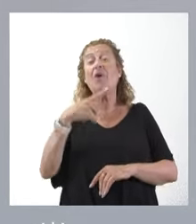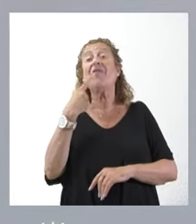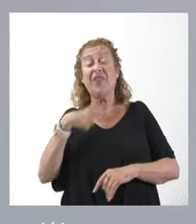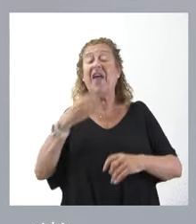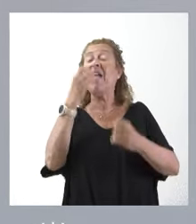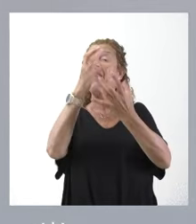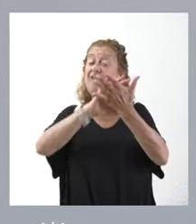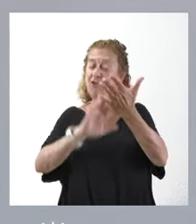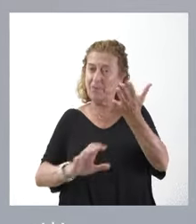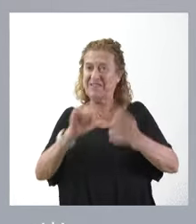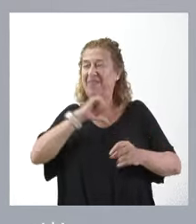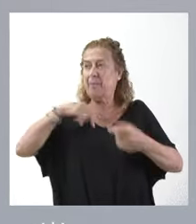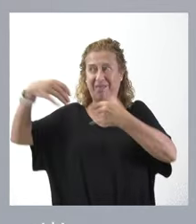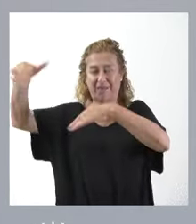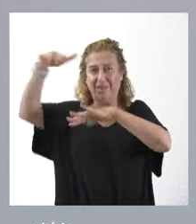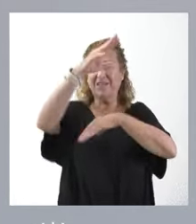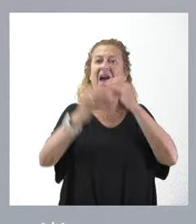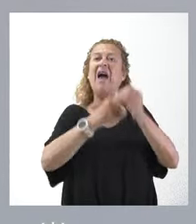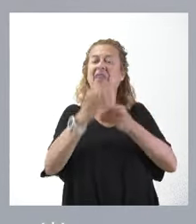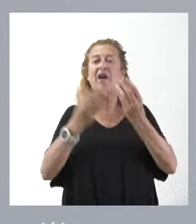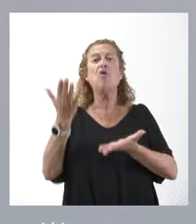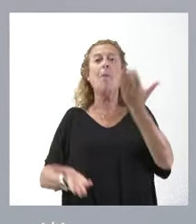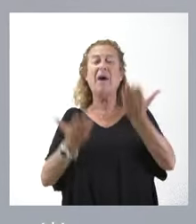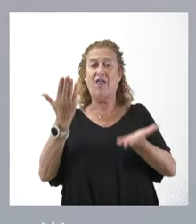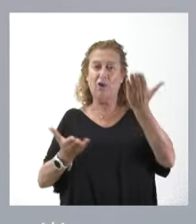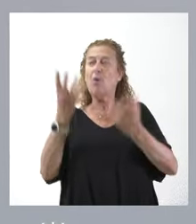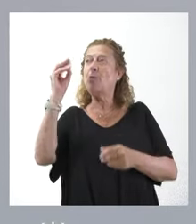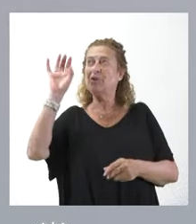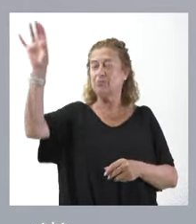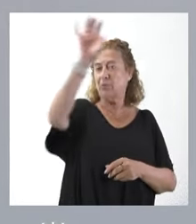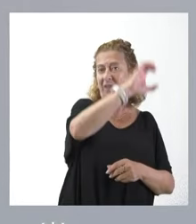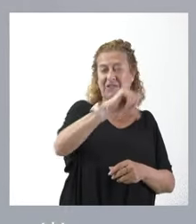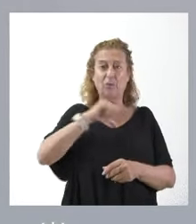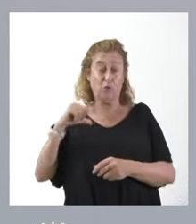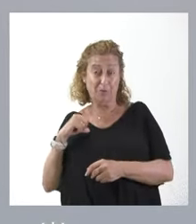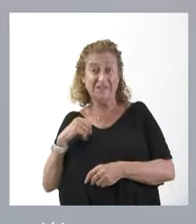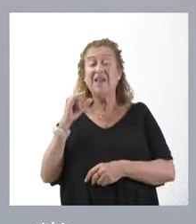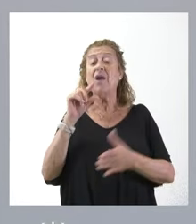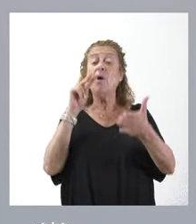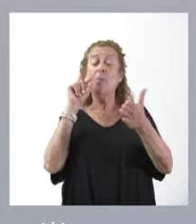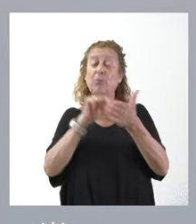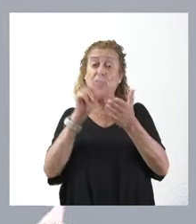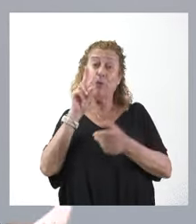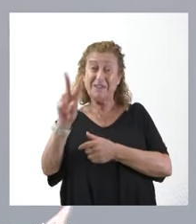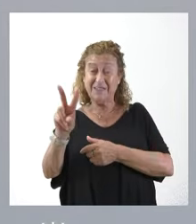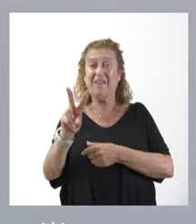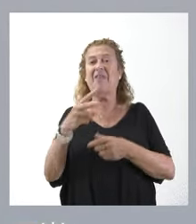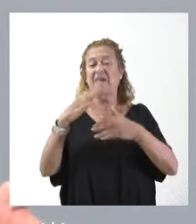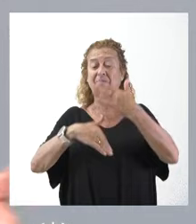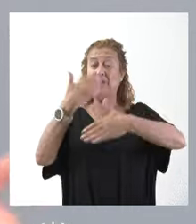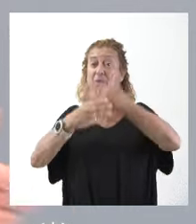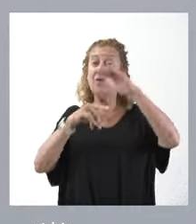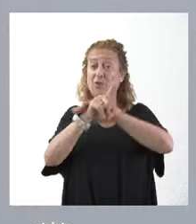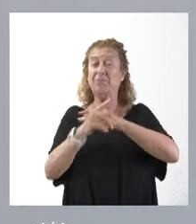informes independientes que hacen comparaciones entre distintas comunidades autónomas. Y desde el punto de vista de la evolución de las